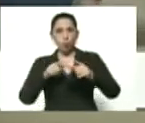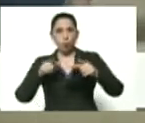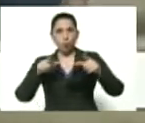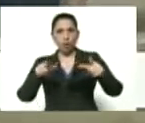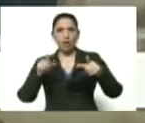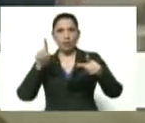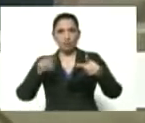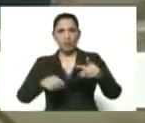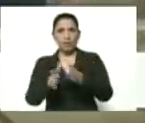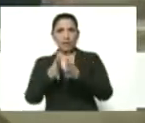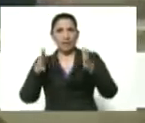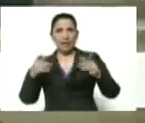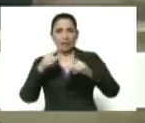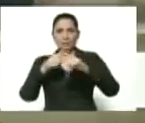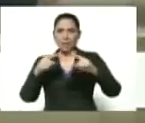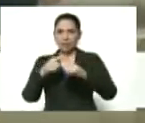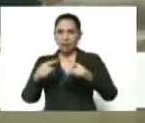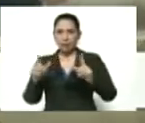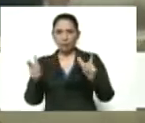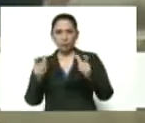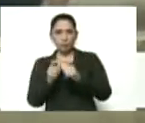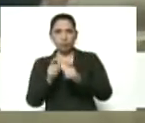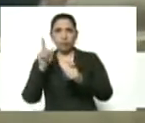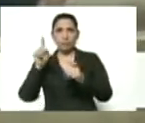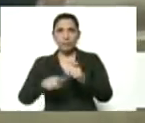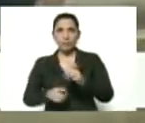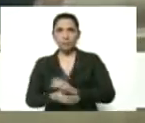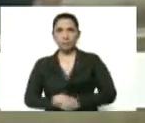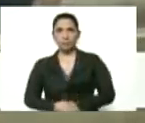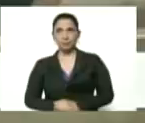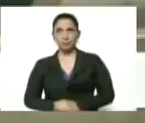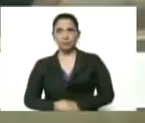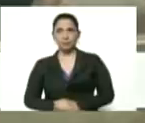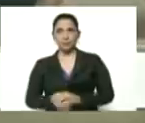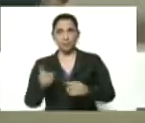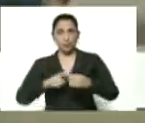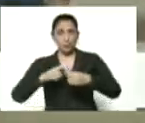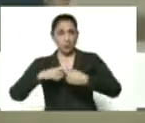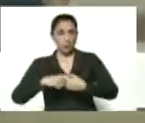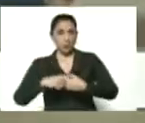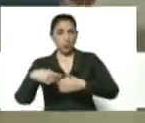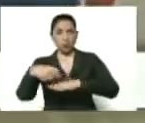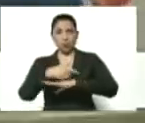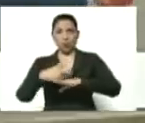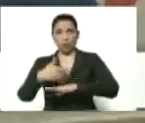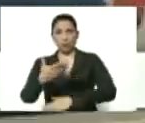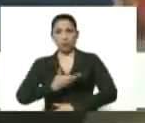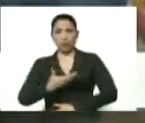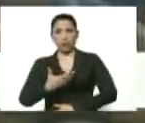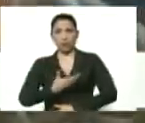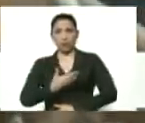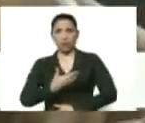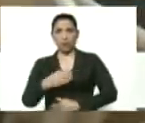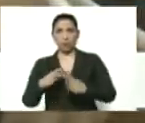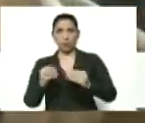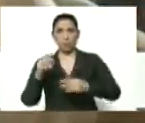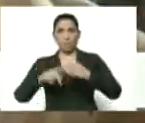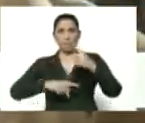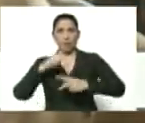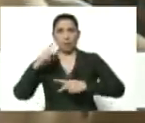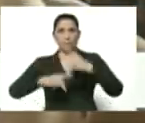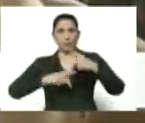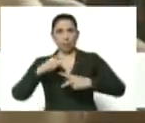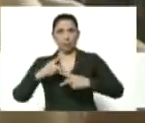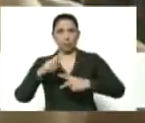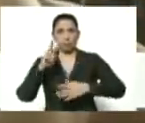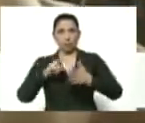los grandes, los medianos, los pequeños y por supuesto incorporándose desde la gobernación y las alcaldías a todos estos planes productivos, 2.000